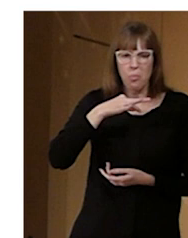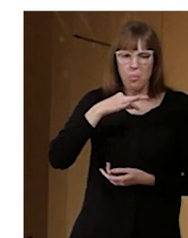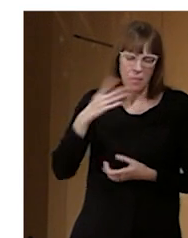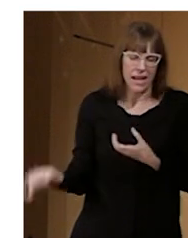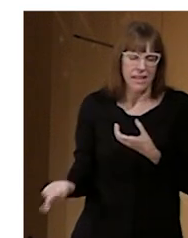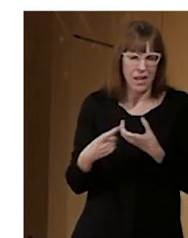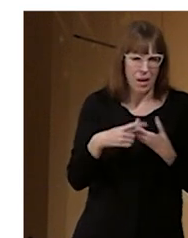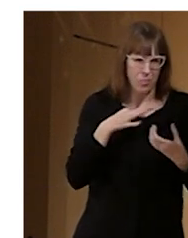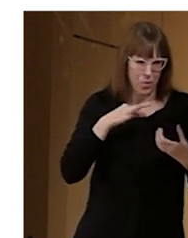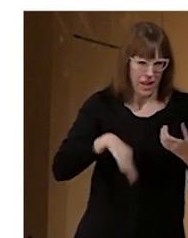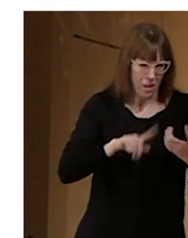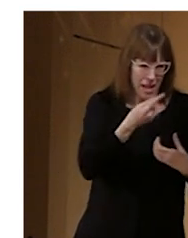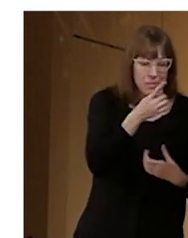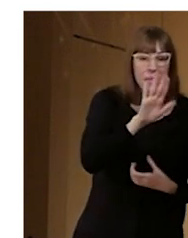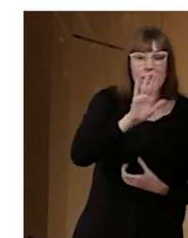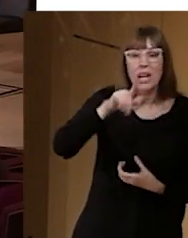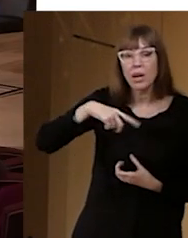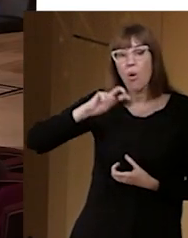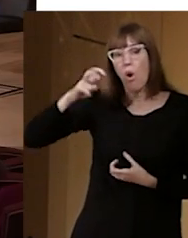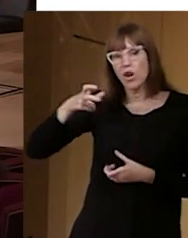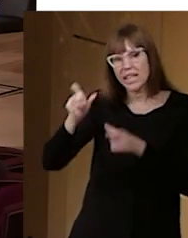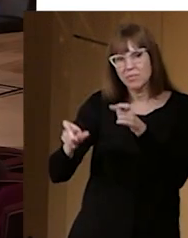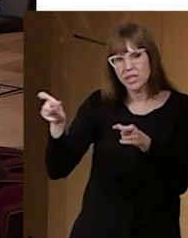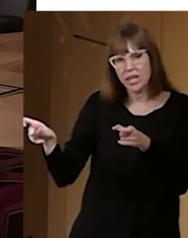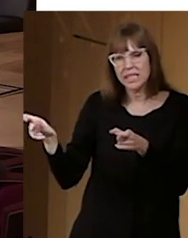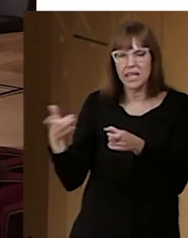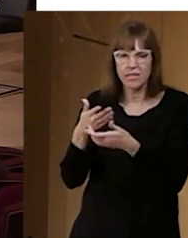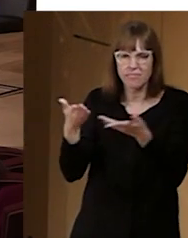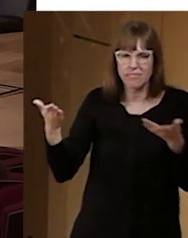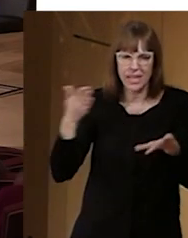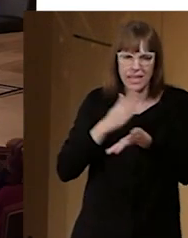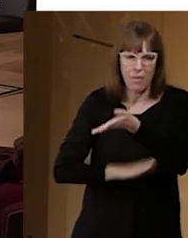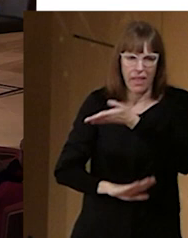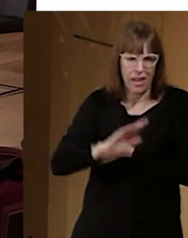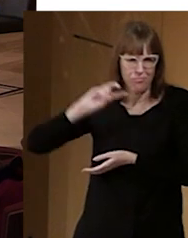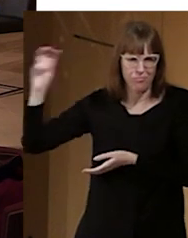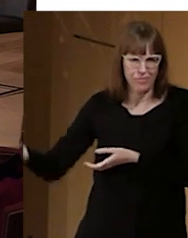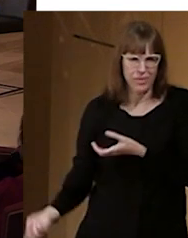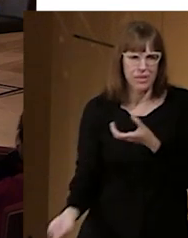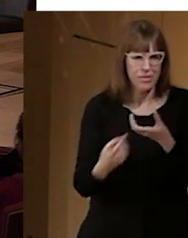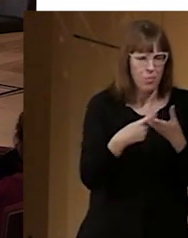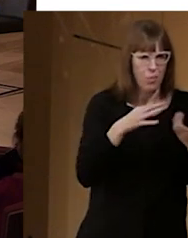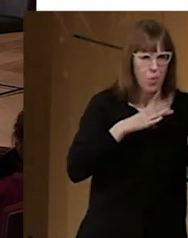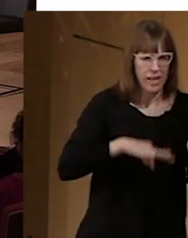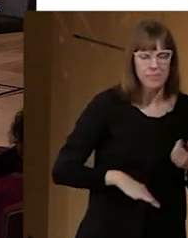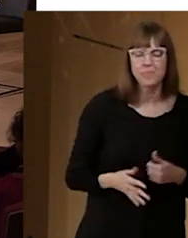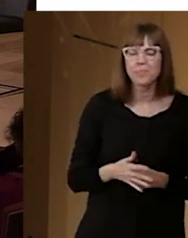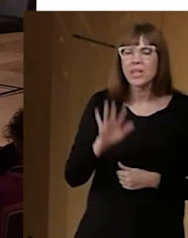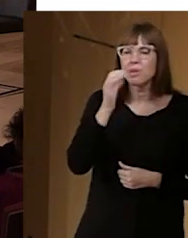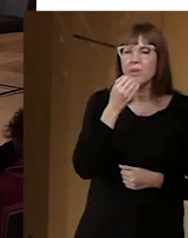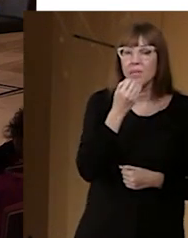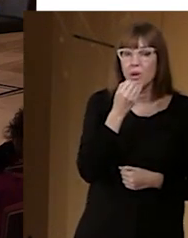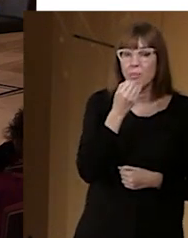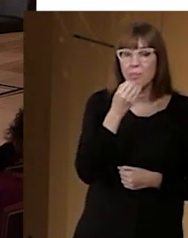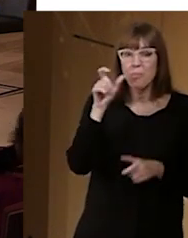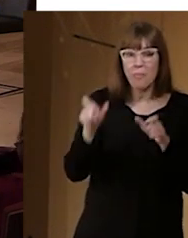persona o objetivo que queramos, digamos, atender, ¿vale? Cualquier tipo de discapacidad. Pues bueno, os podéis imaginar, las